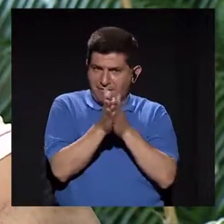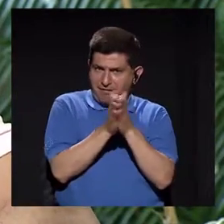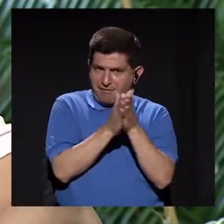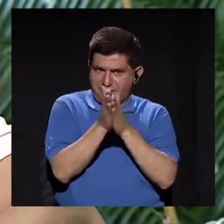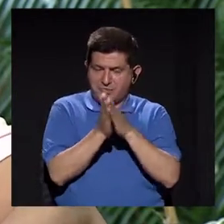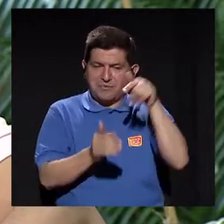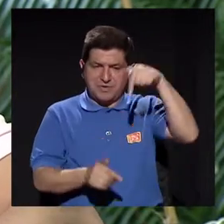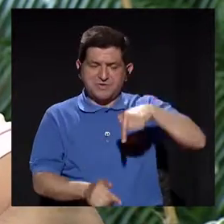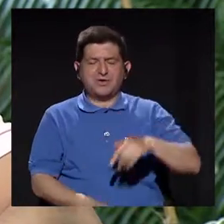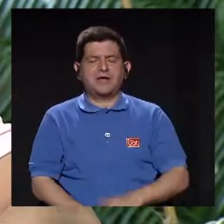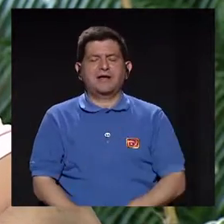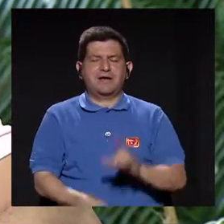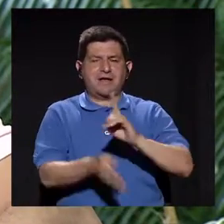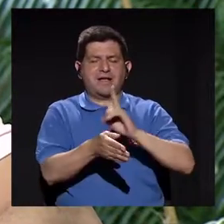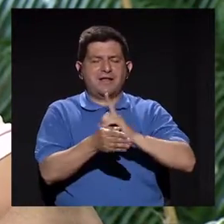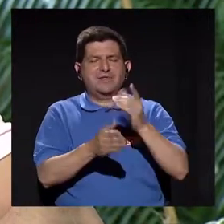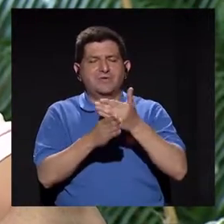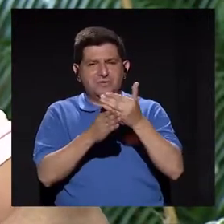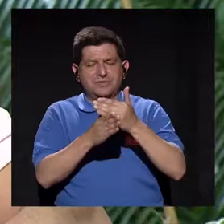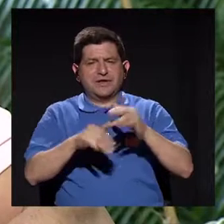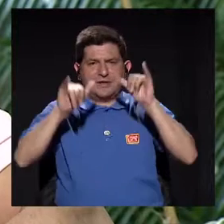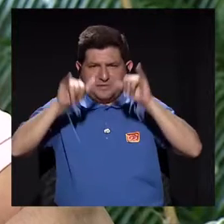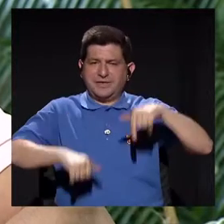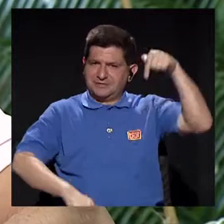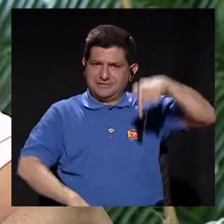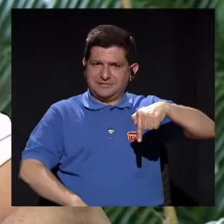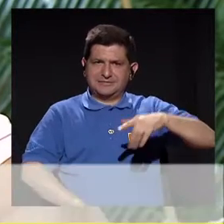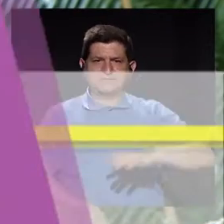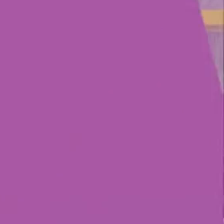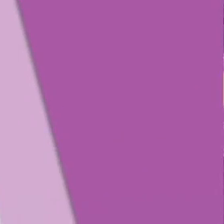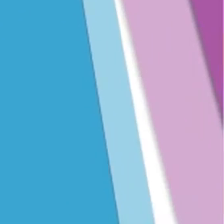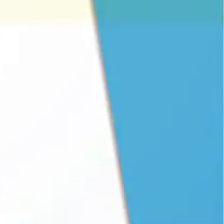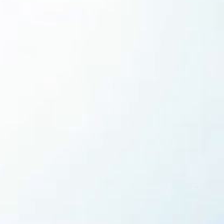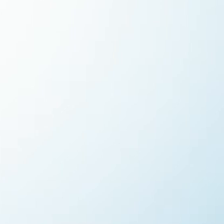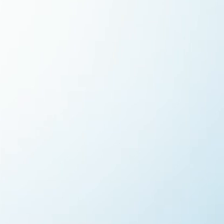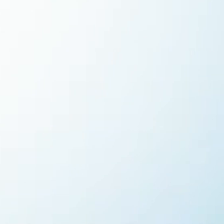provecho de lo que aquí el doctor nos está compartiendo. Quédense con nosotros.